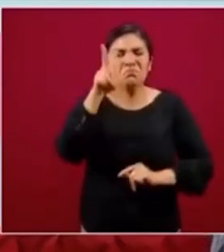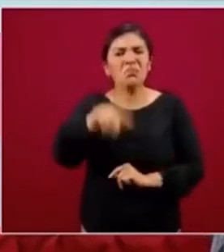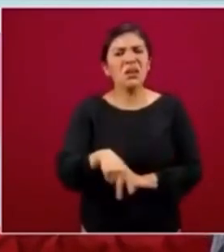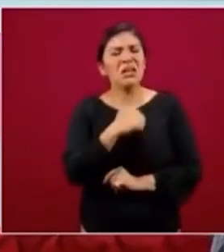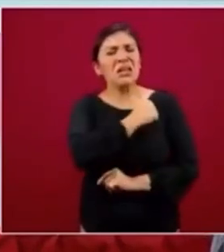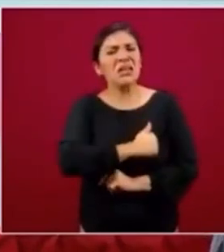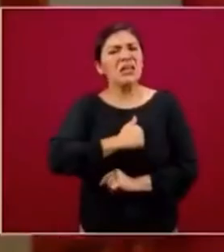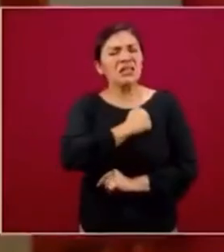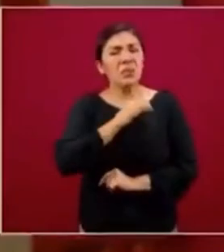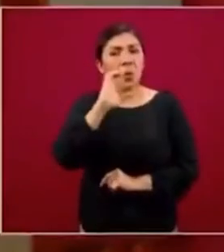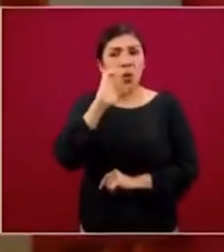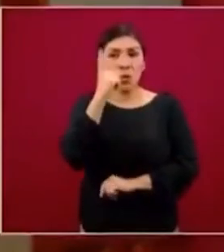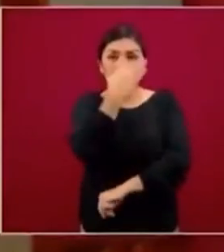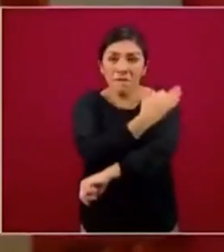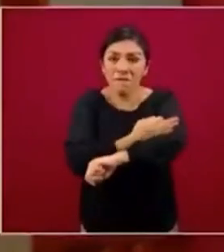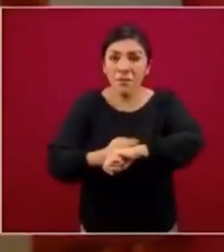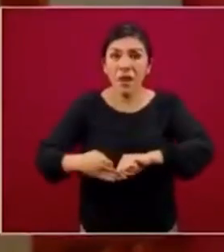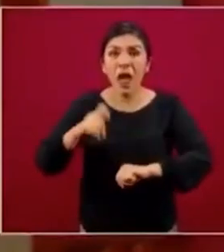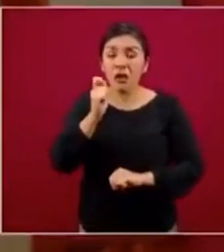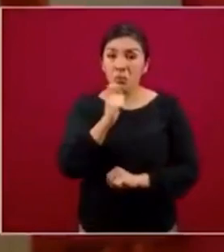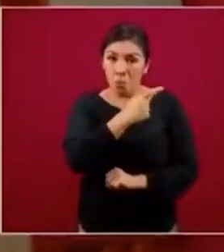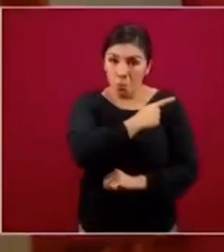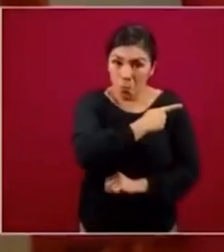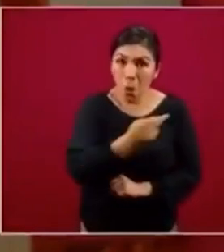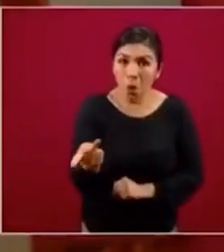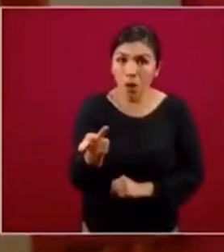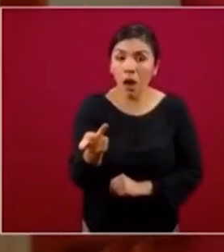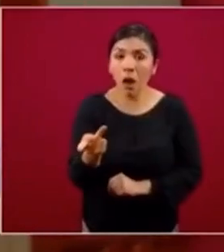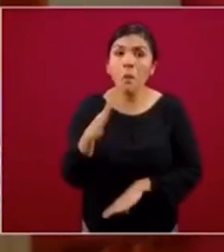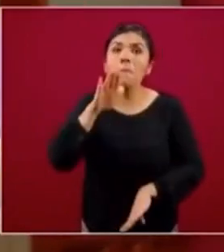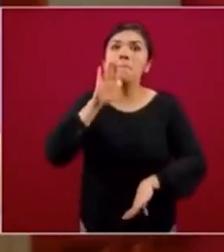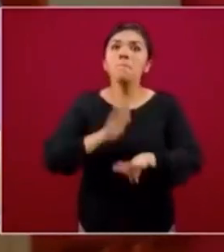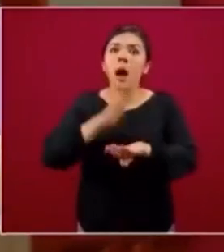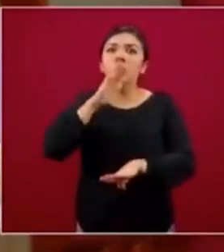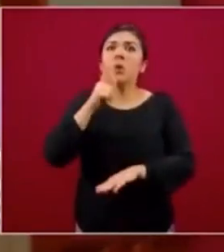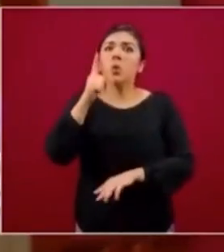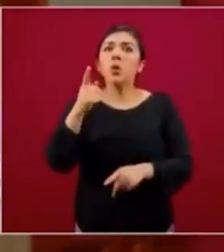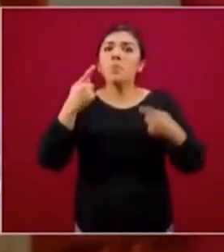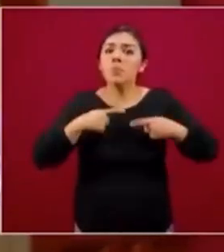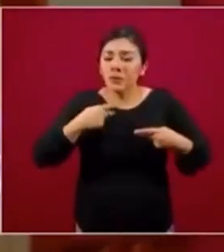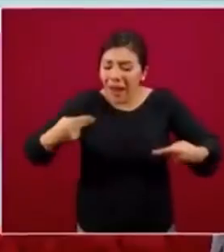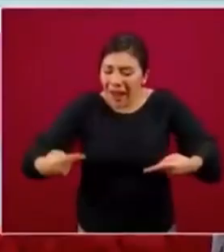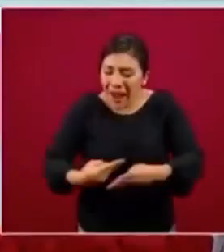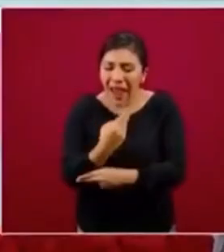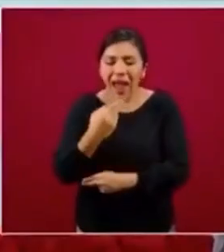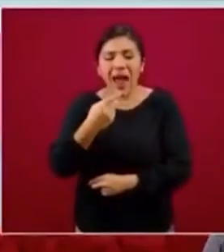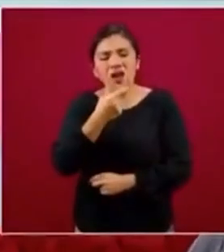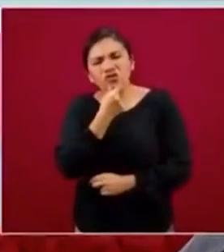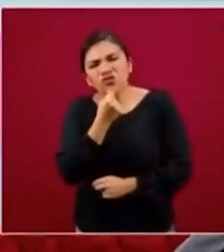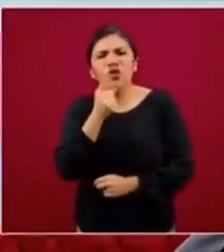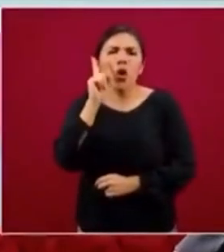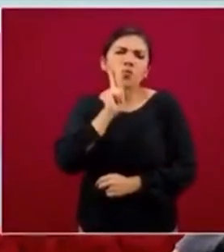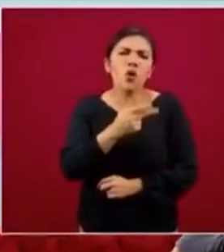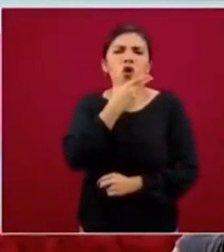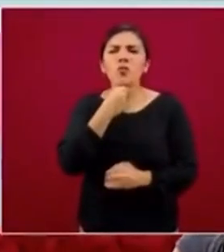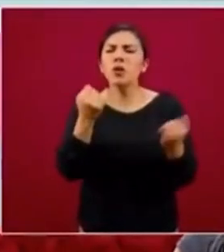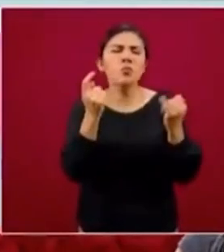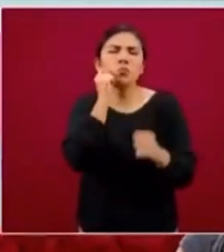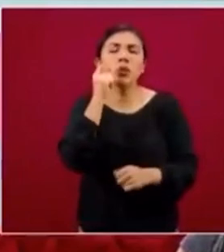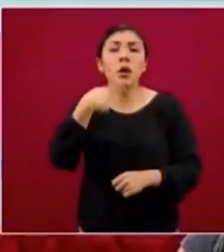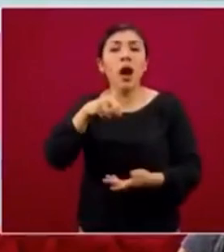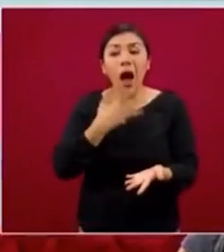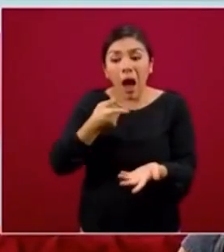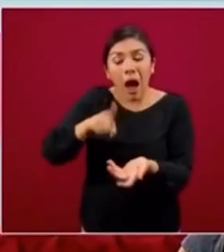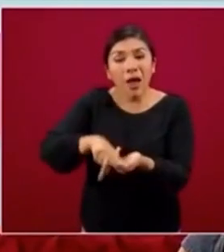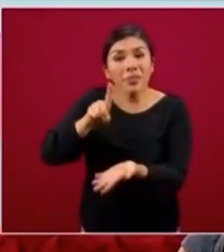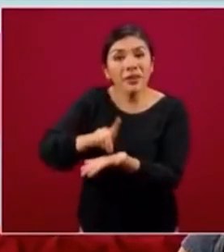cuando ya una familia es pobre, si le sumamos que tiene una niña o un niño con alguna discapacidad, pues